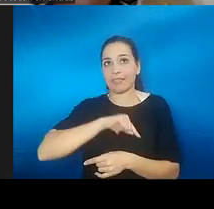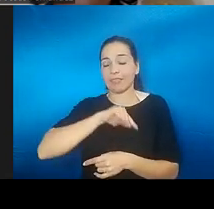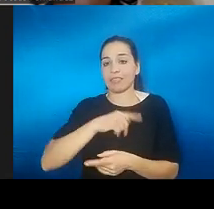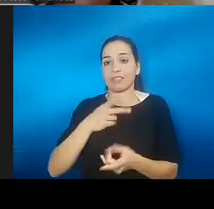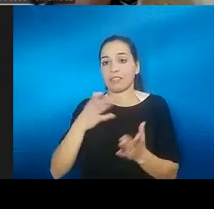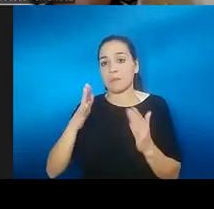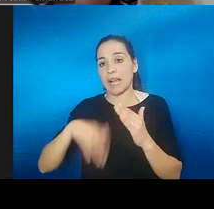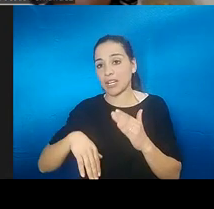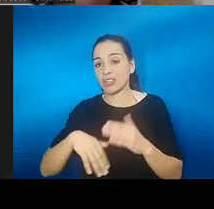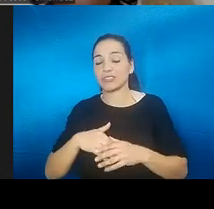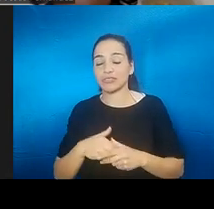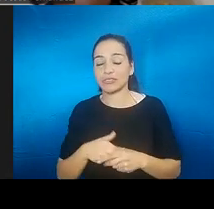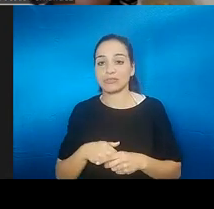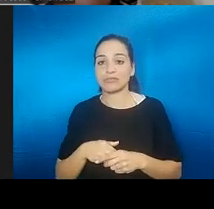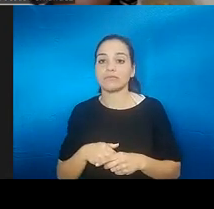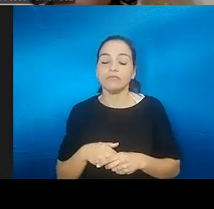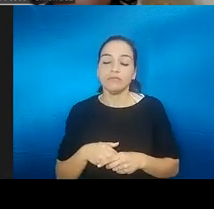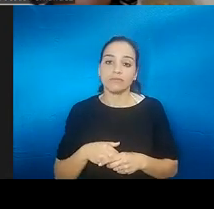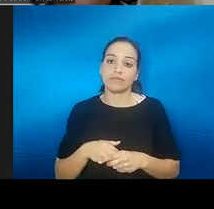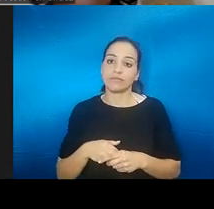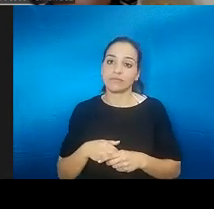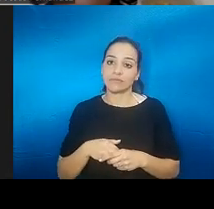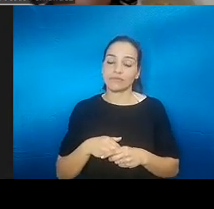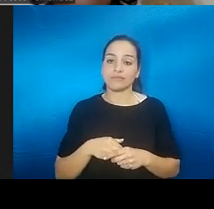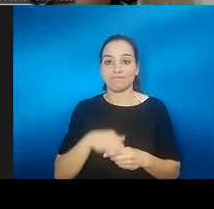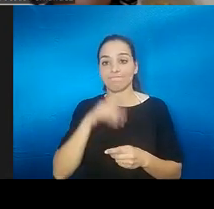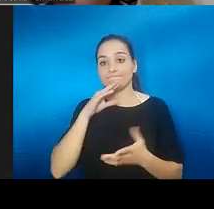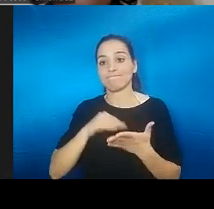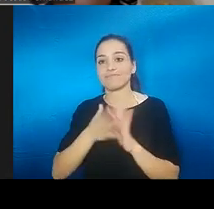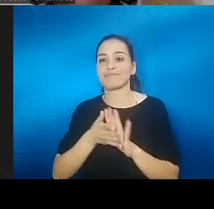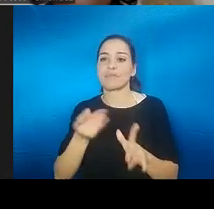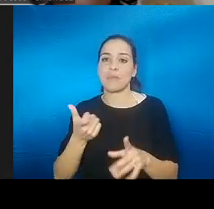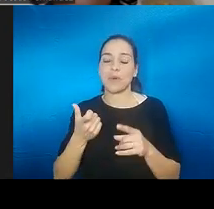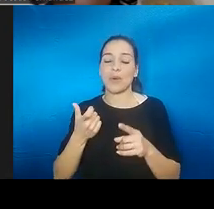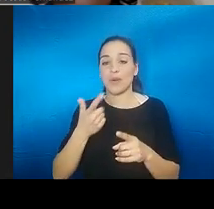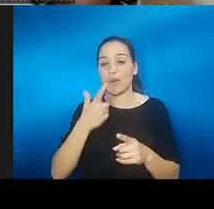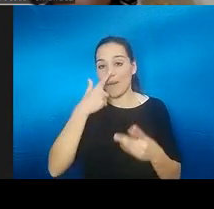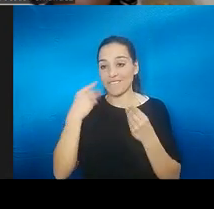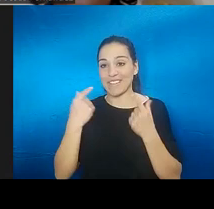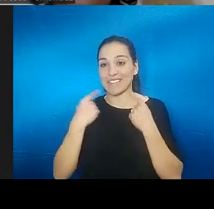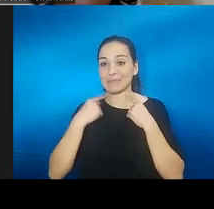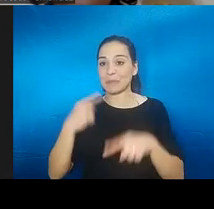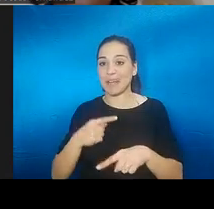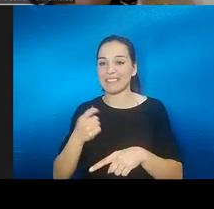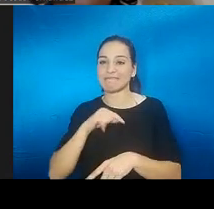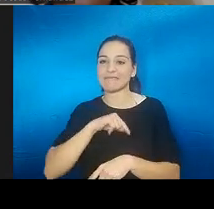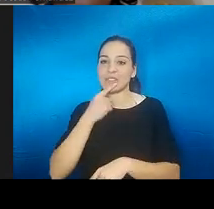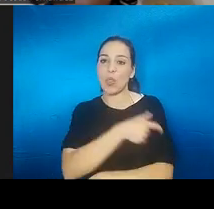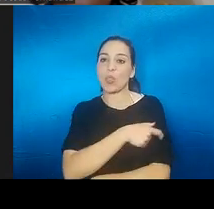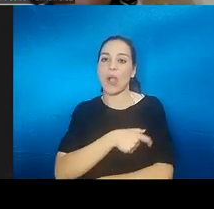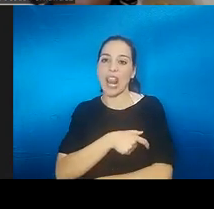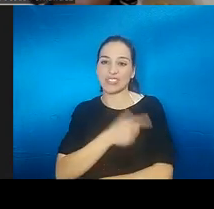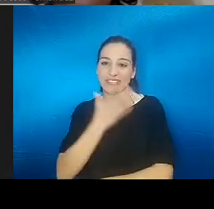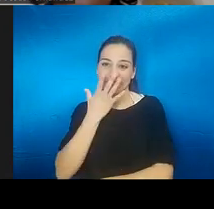bueno, aquí hay veces que se habla de duelo por la pérdida. Yo prefiero hablar, aunque sea lo mismo,